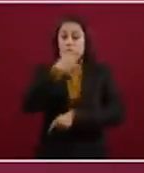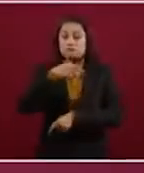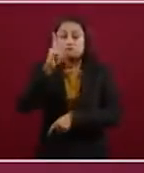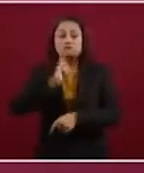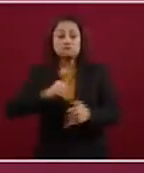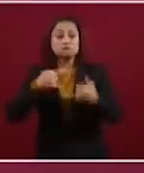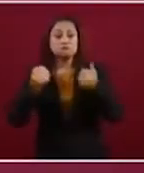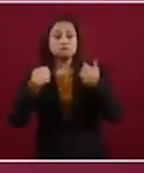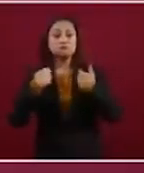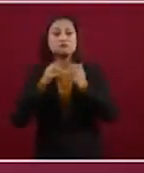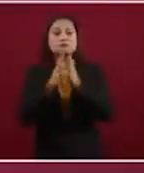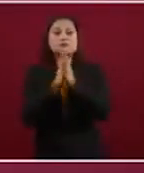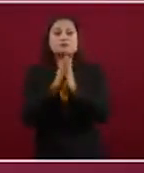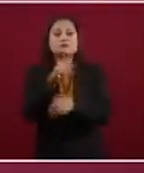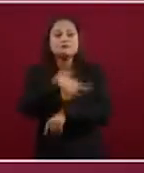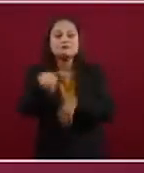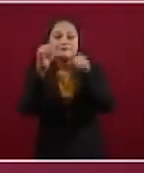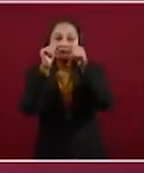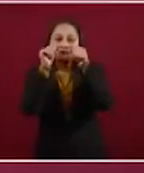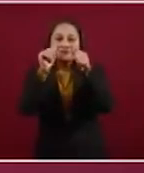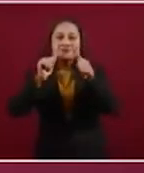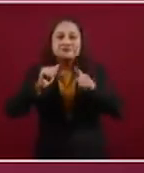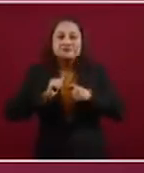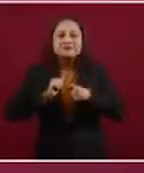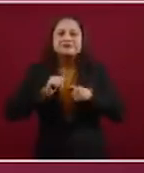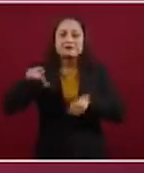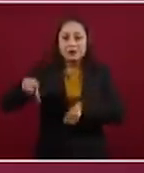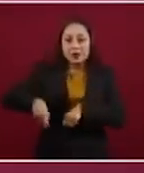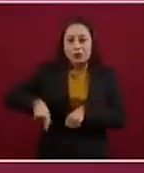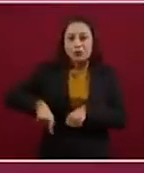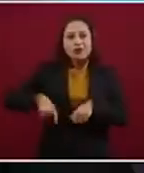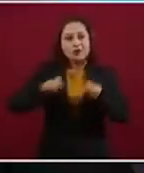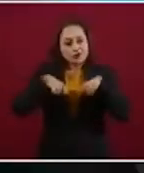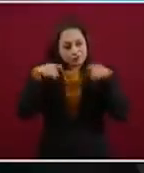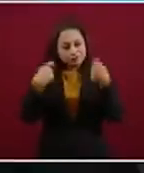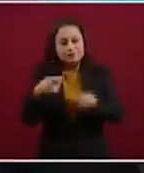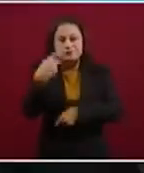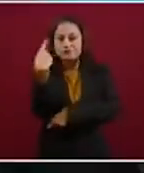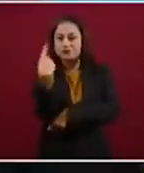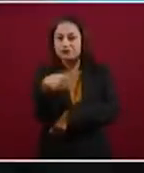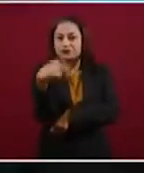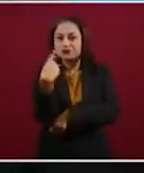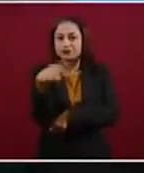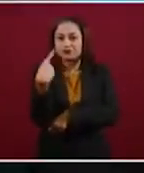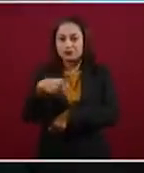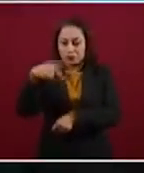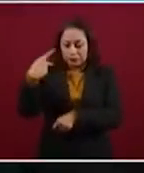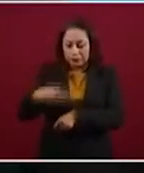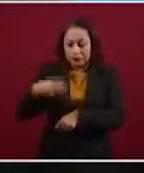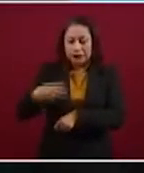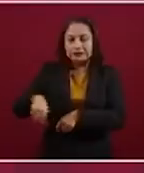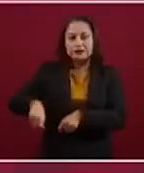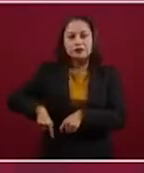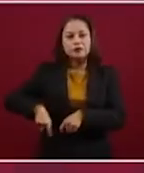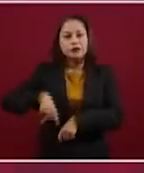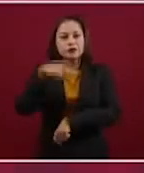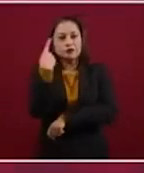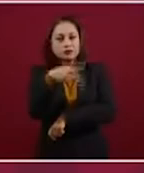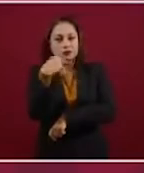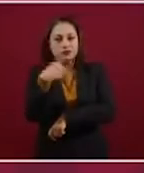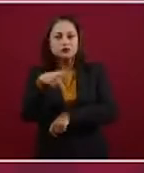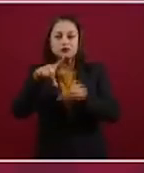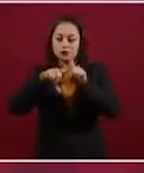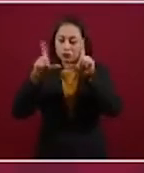para ustedes, este es su gobierno, este es su Estado, este es su nación y ustedes tienen derechos,